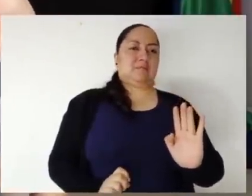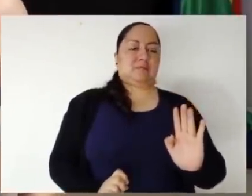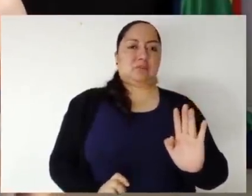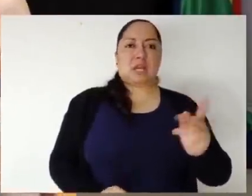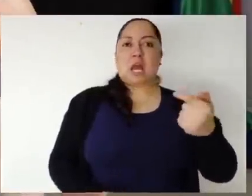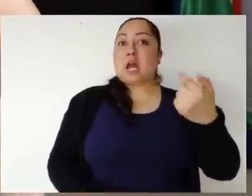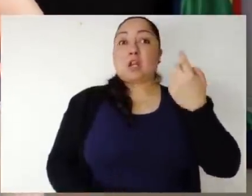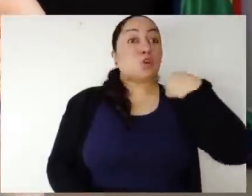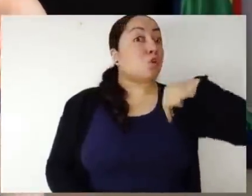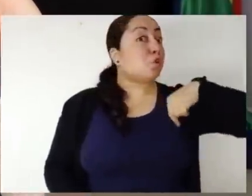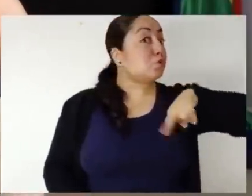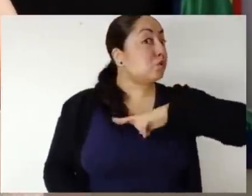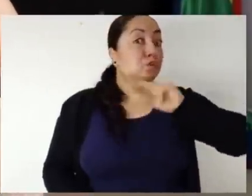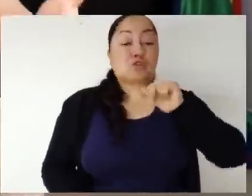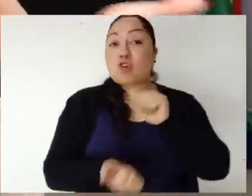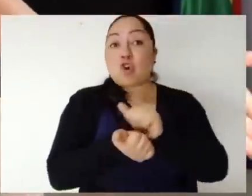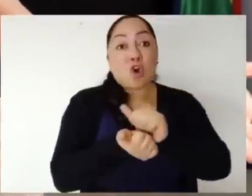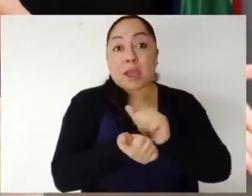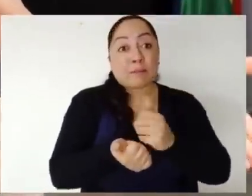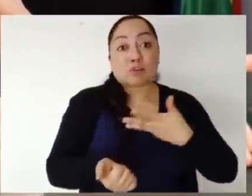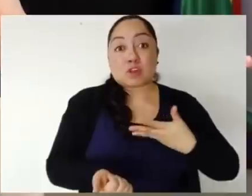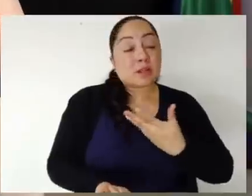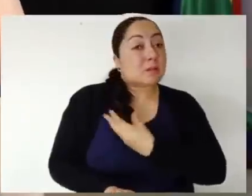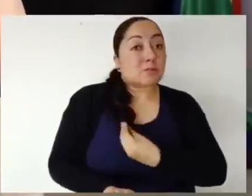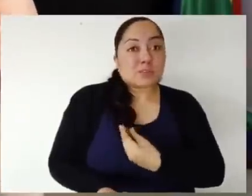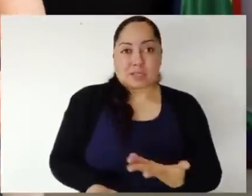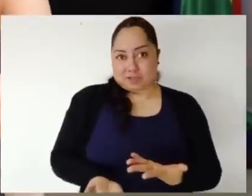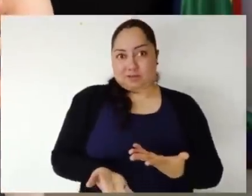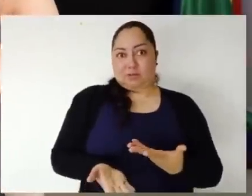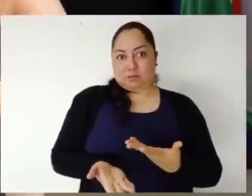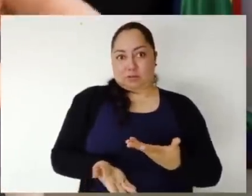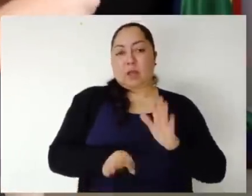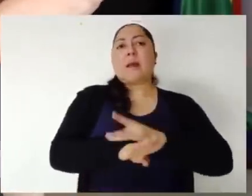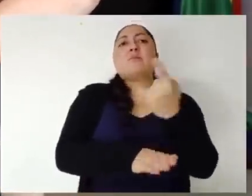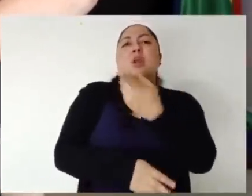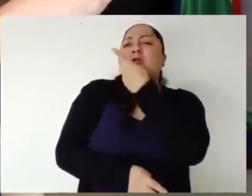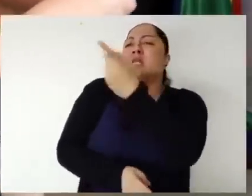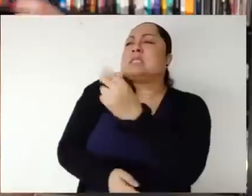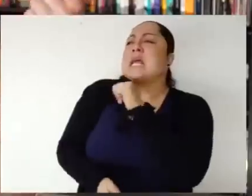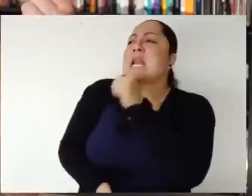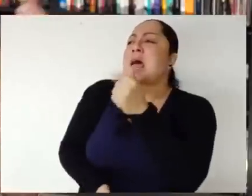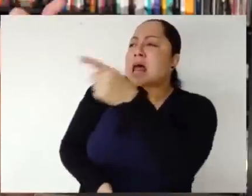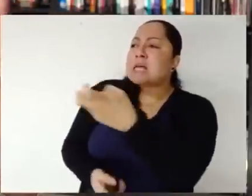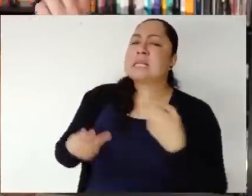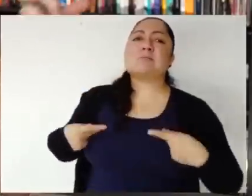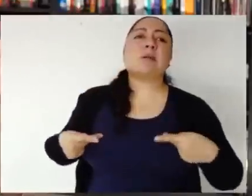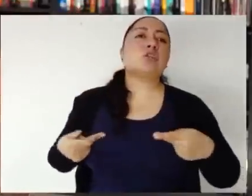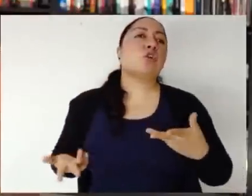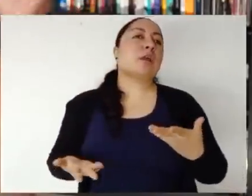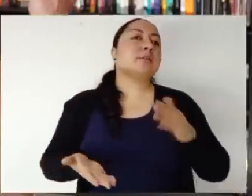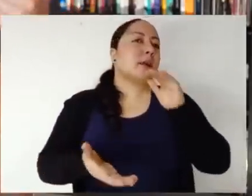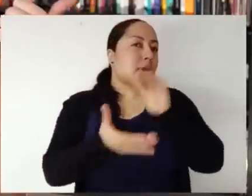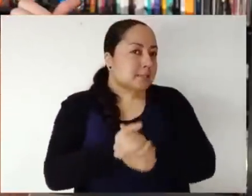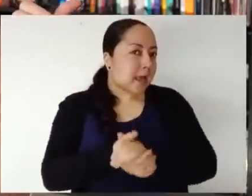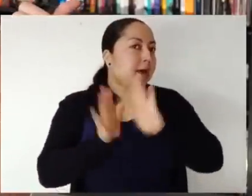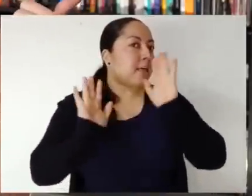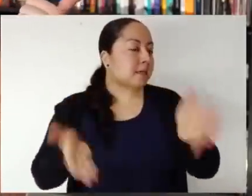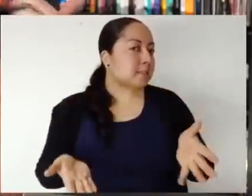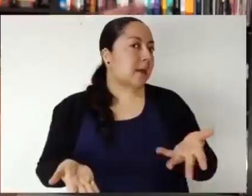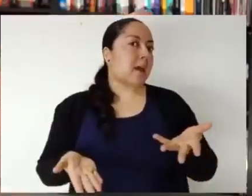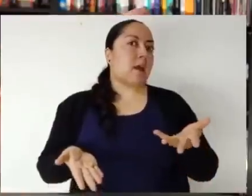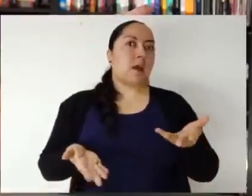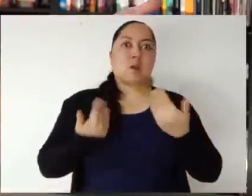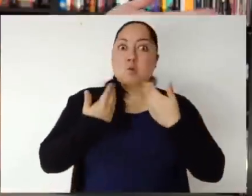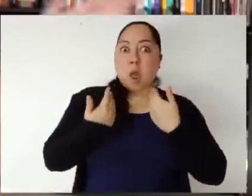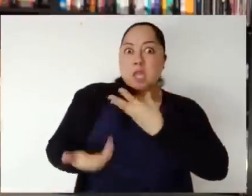está la marcha en contra de las parejas que ya se casaron? Y pues ya pasaron algunos añitos y nada. O sea, a ver, a ver, ya les dimos el permiso hace como